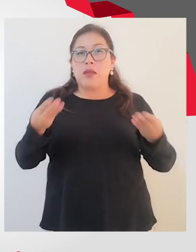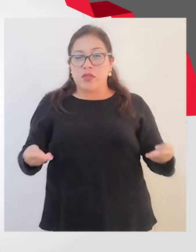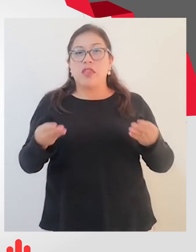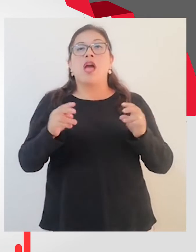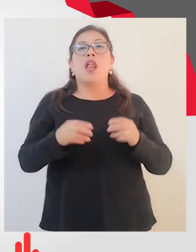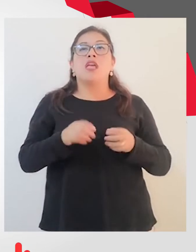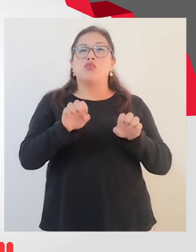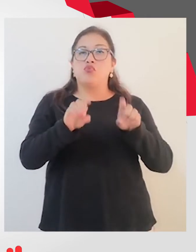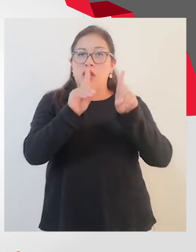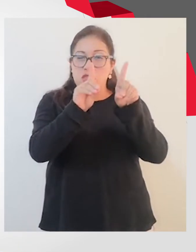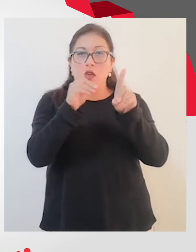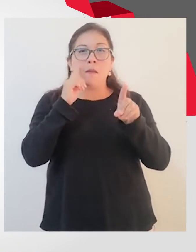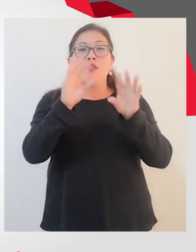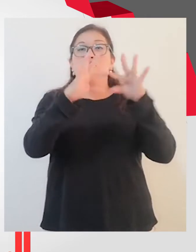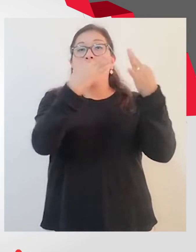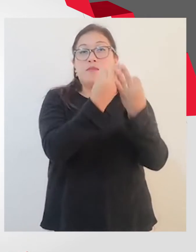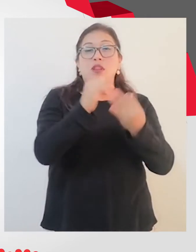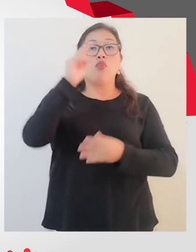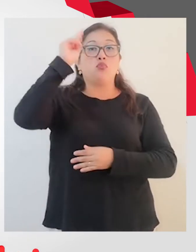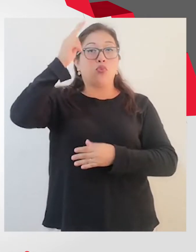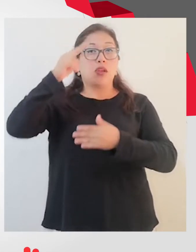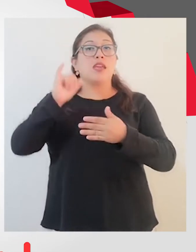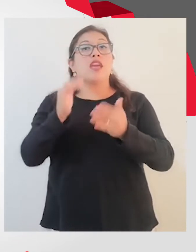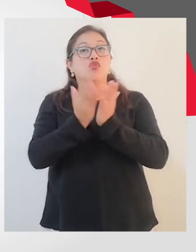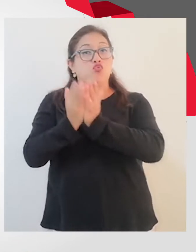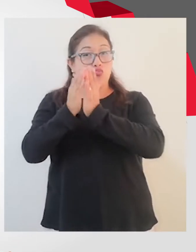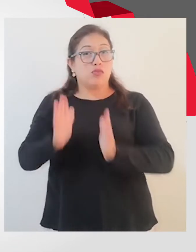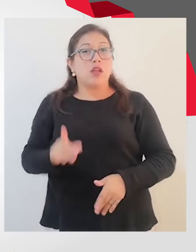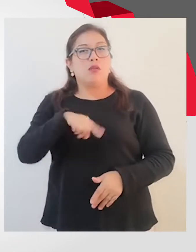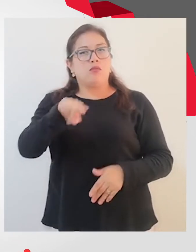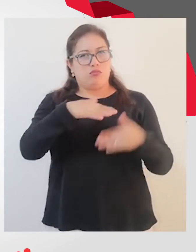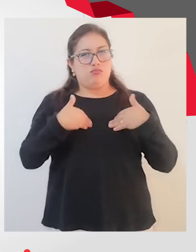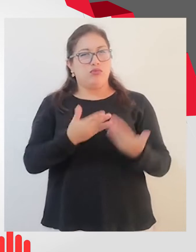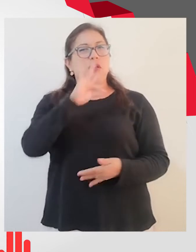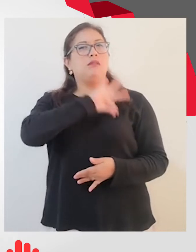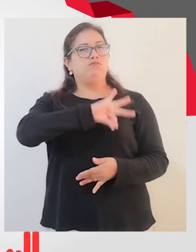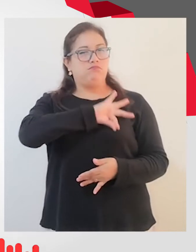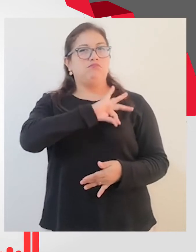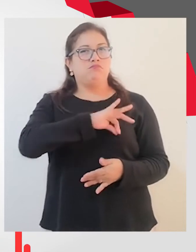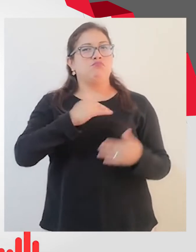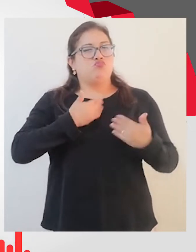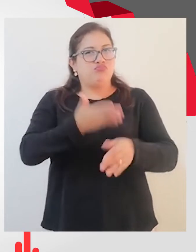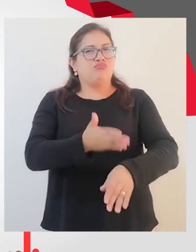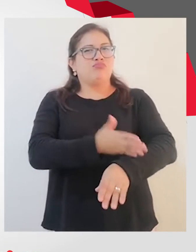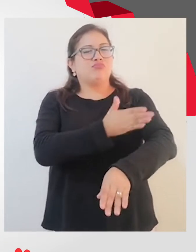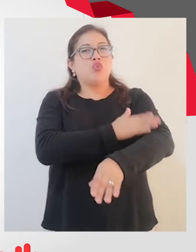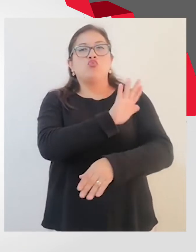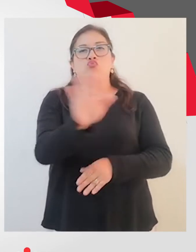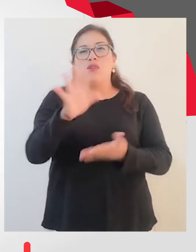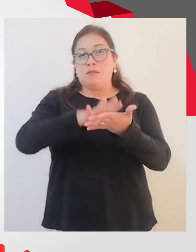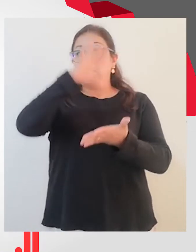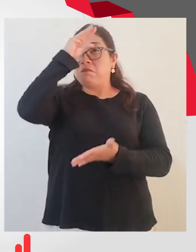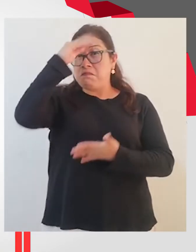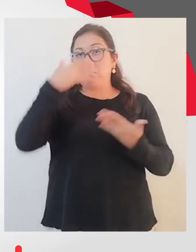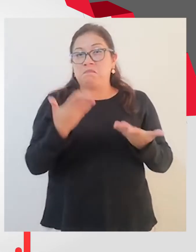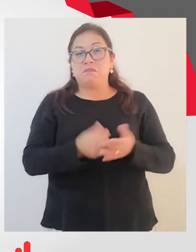educativos para que tanto las familias como los docentes y los estudiantes puedan aprovecharlos y así mejorar sus